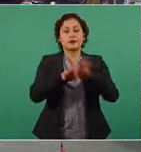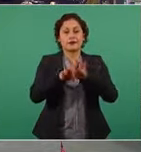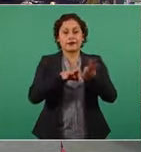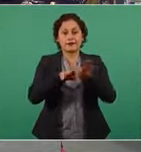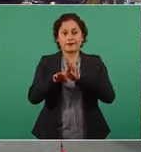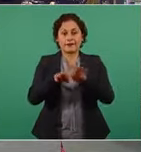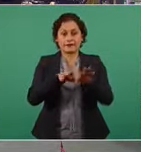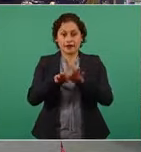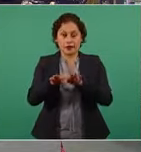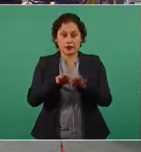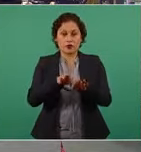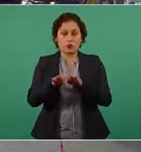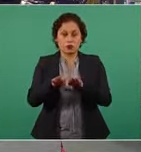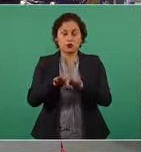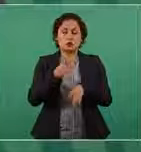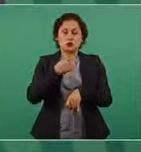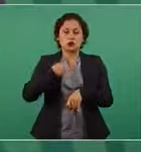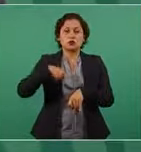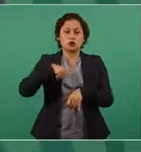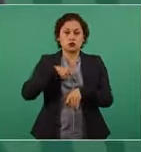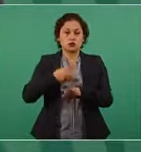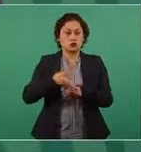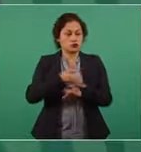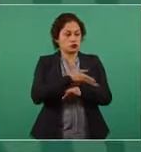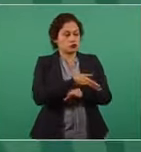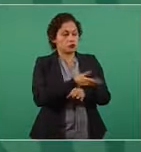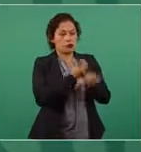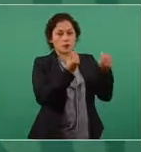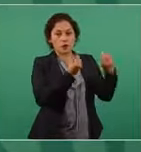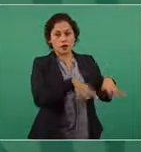en recuperar los empleos perdidos.